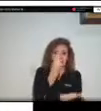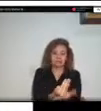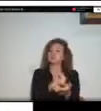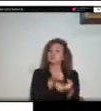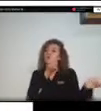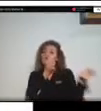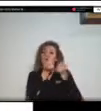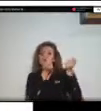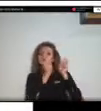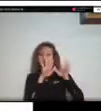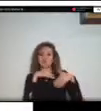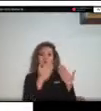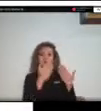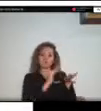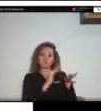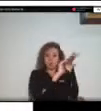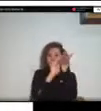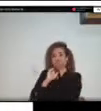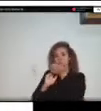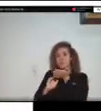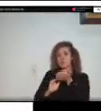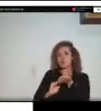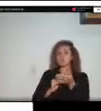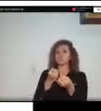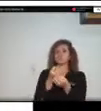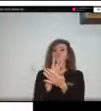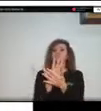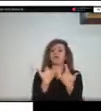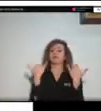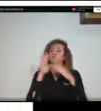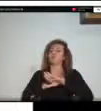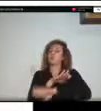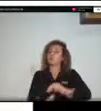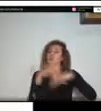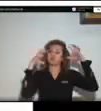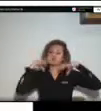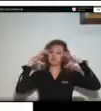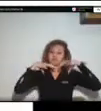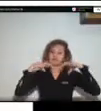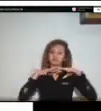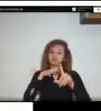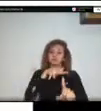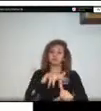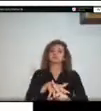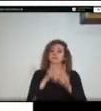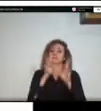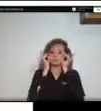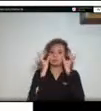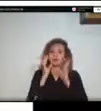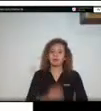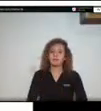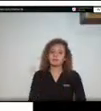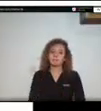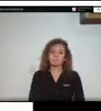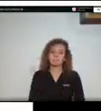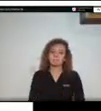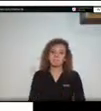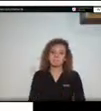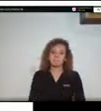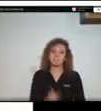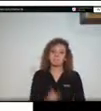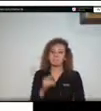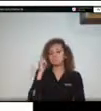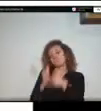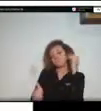desastres que durante esta temporada invernal nos han afectado mucho con esto doy por terminada la